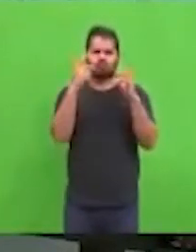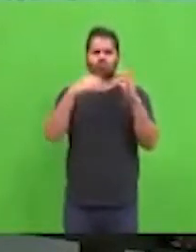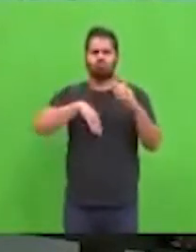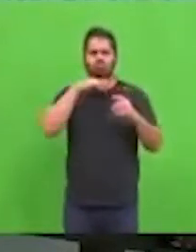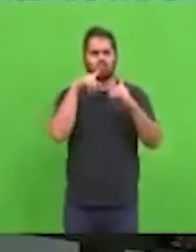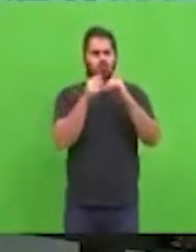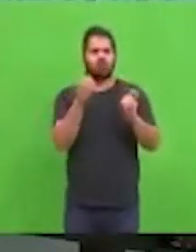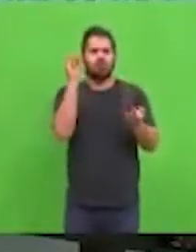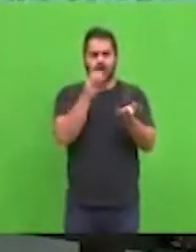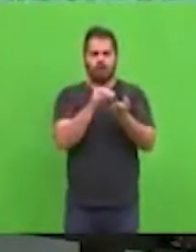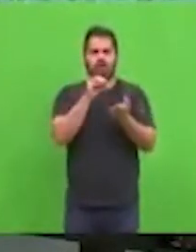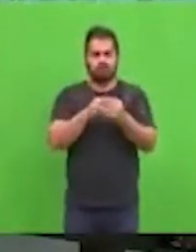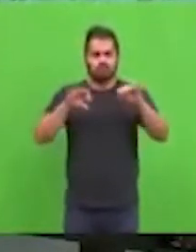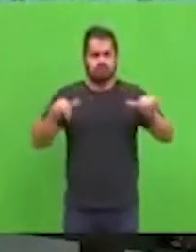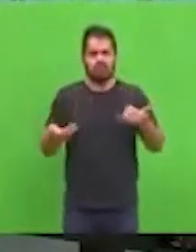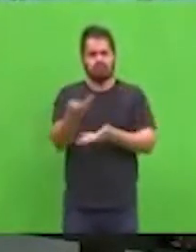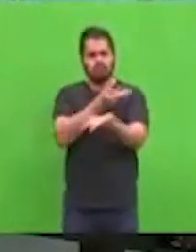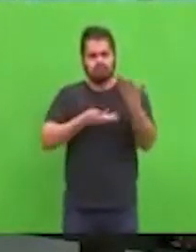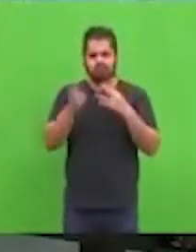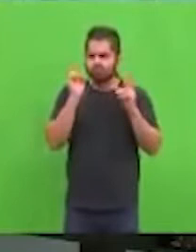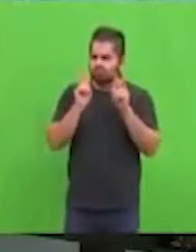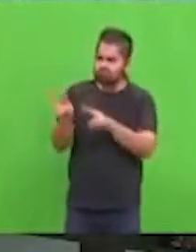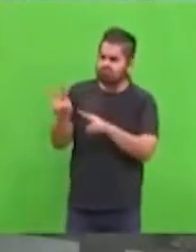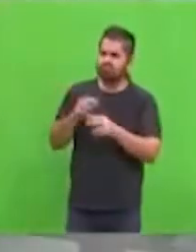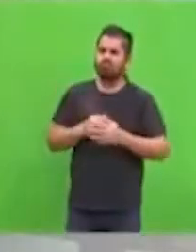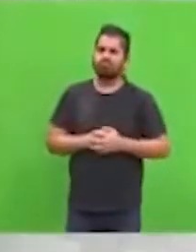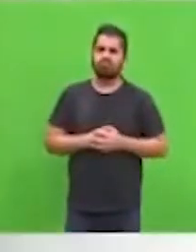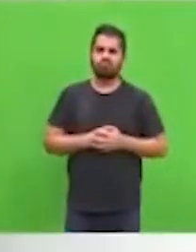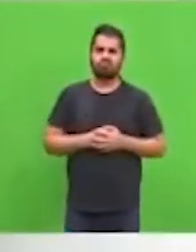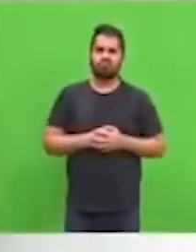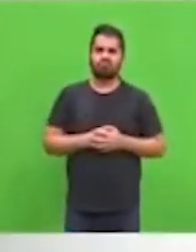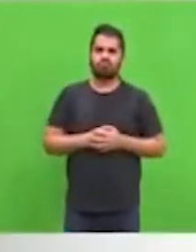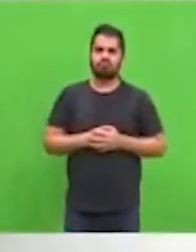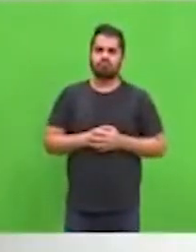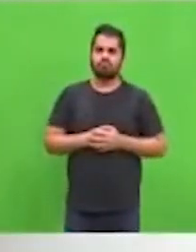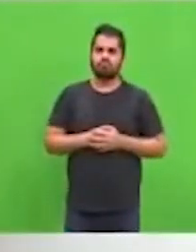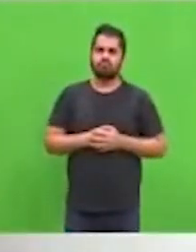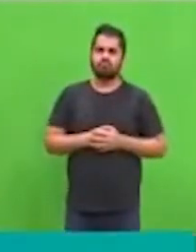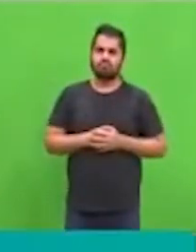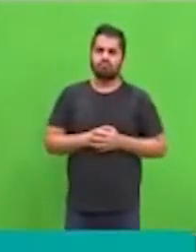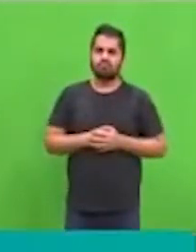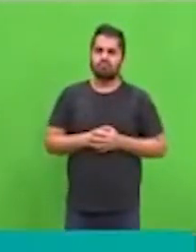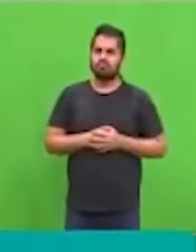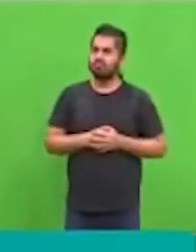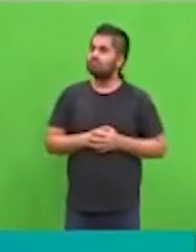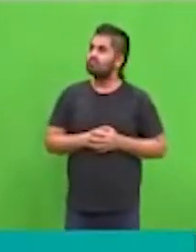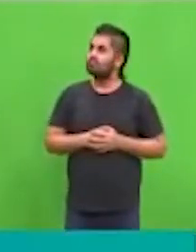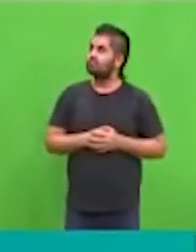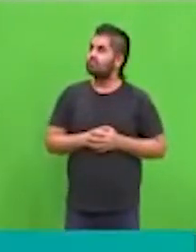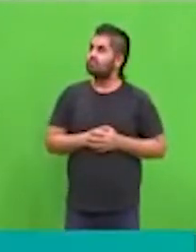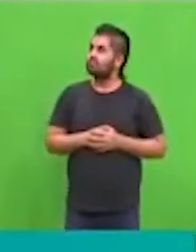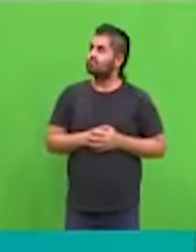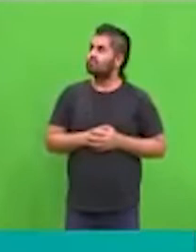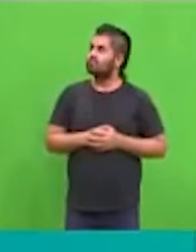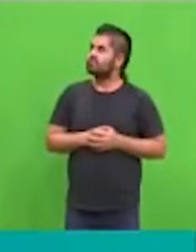comento cómo fue en realidad, justamente hoy estábamos viendo una iniciativa del ministro Eduardo Peta, que se acercó a la cooperación coreana,